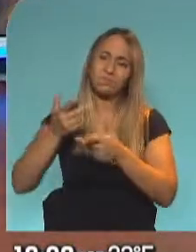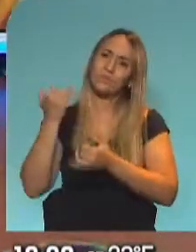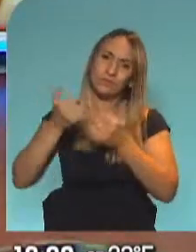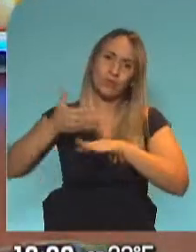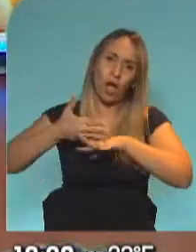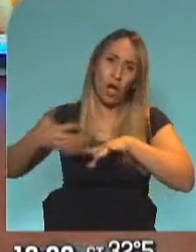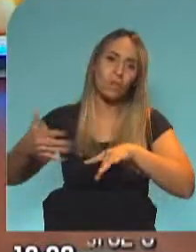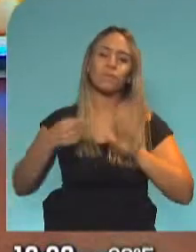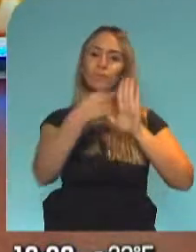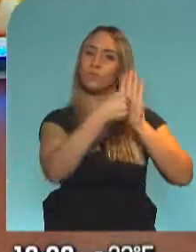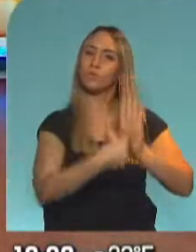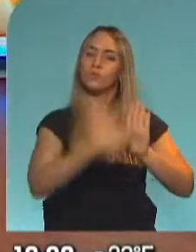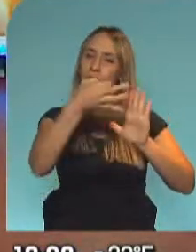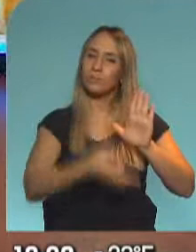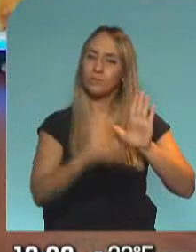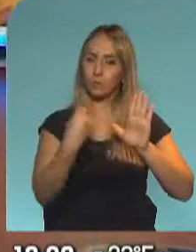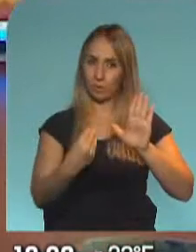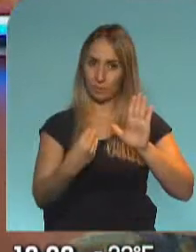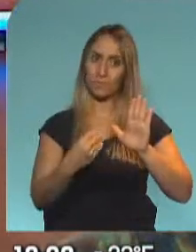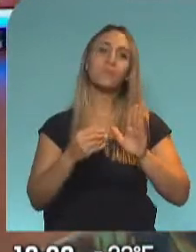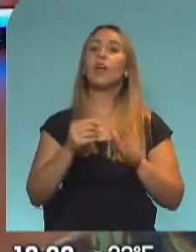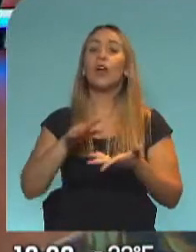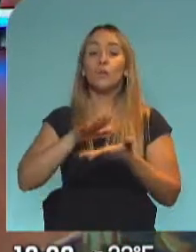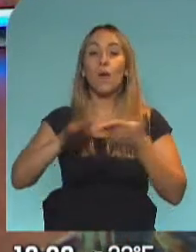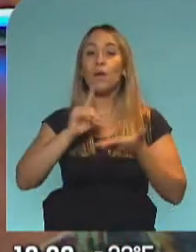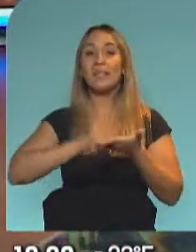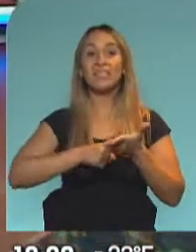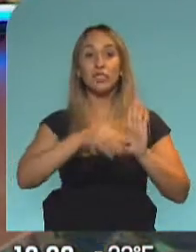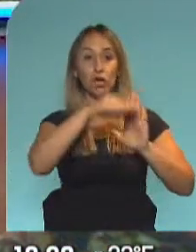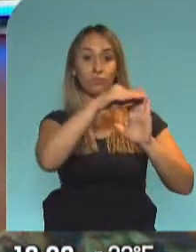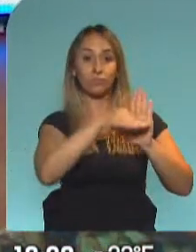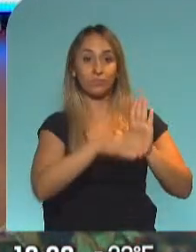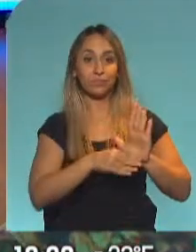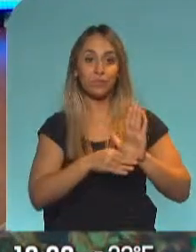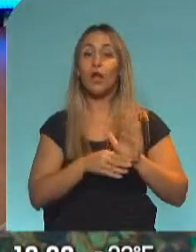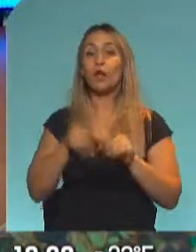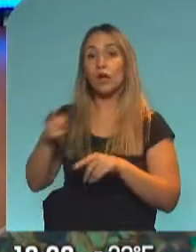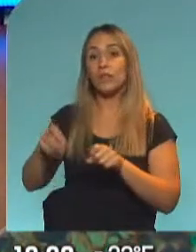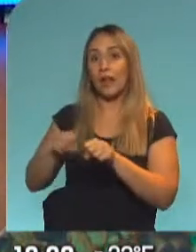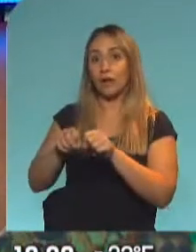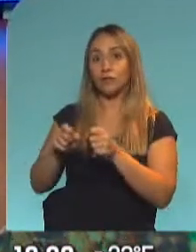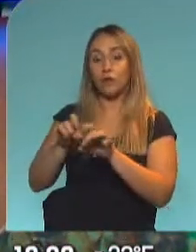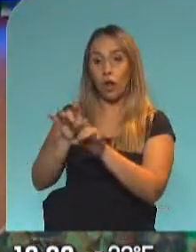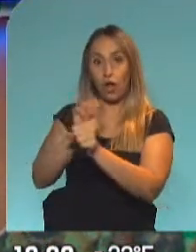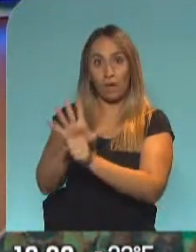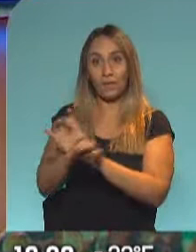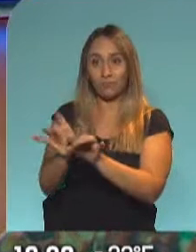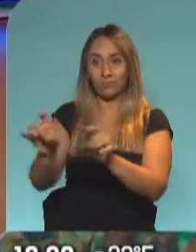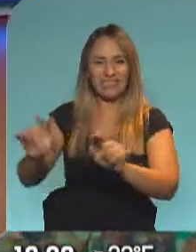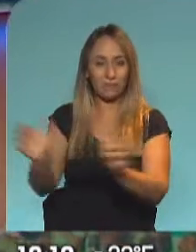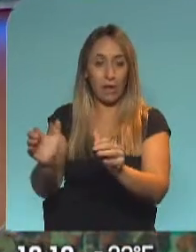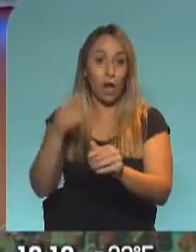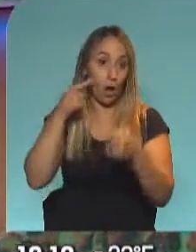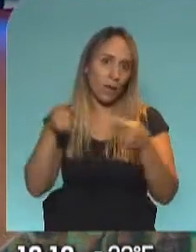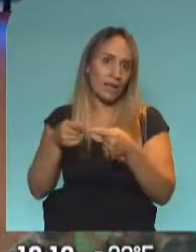edición central. Las nuevas restricciones por la circulación del COVID-19 que viene avanzando en estos últimos días, dicen que lo que buscan es